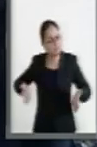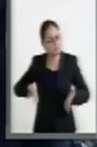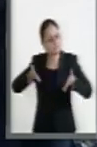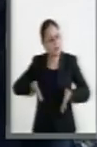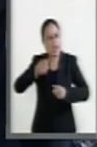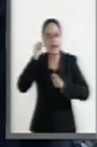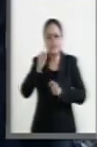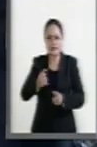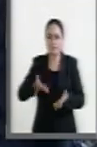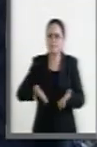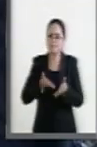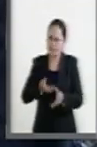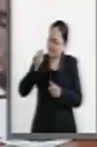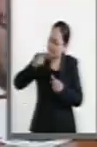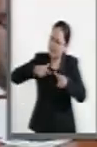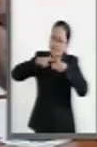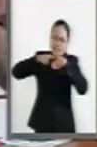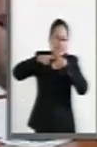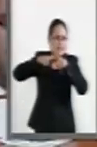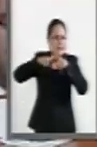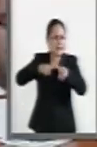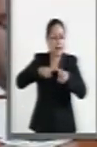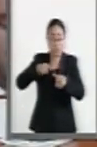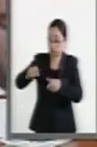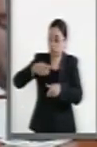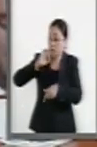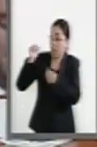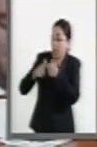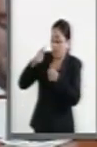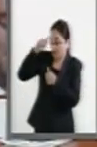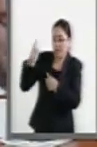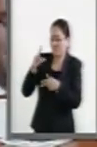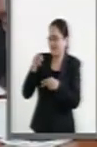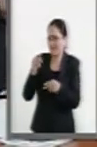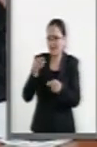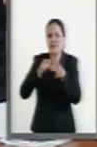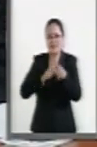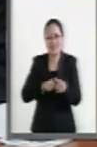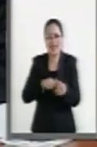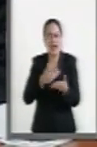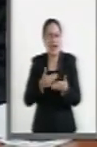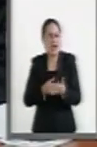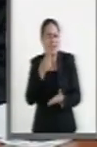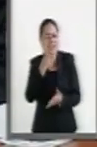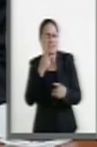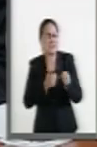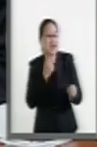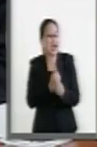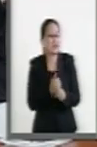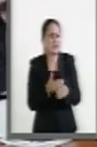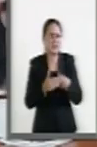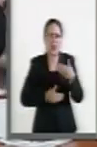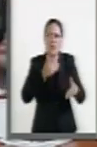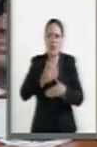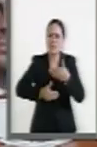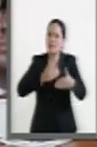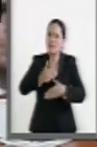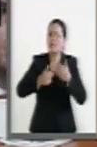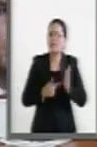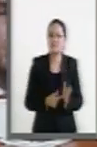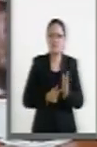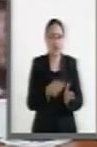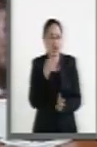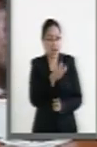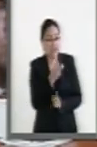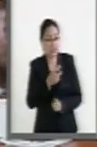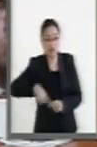tarea. Que no desmaye. Nadie dijo que iba a ser fácil. Van apenas tres años de una serie de avances que están tratando